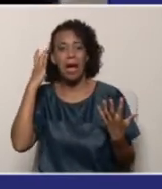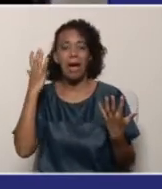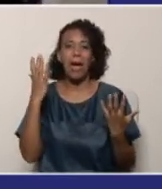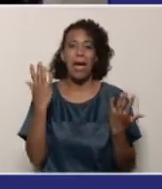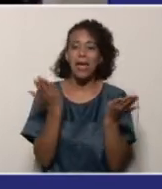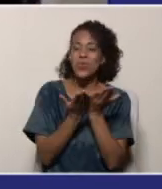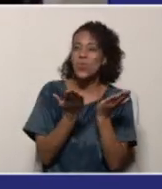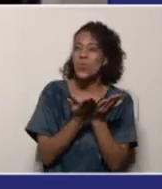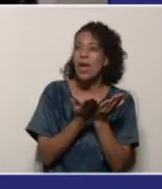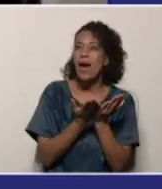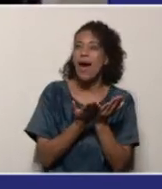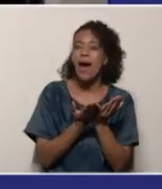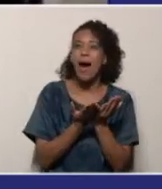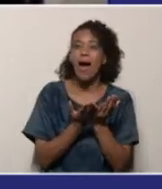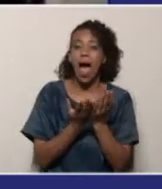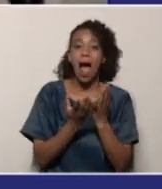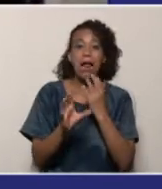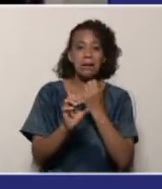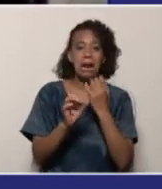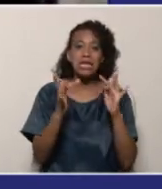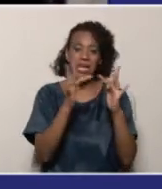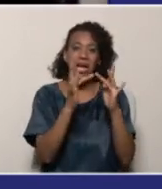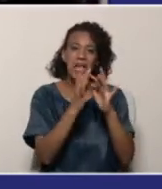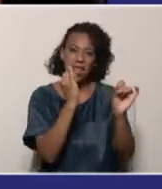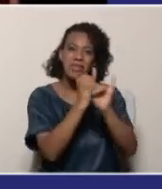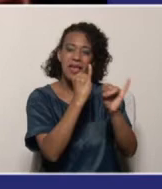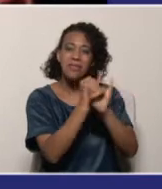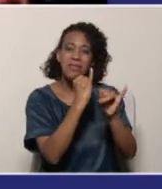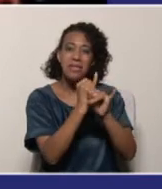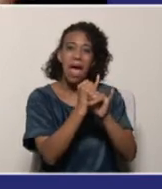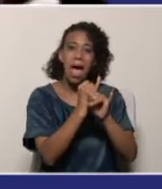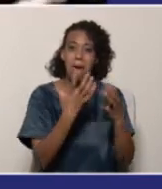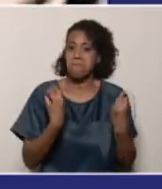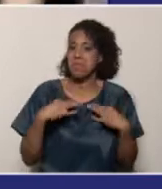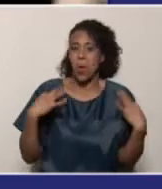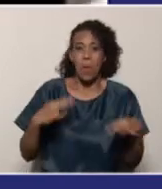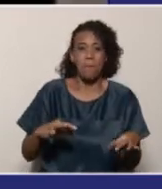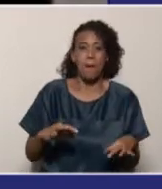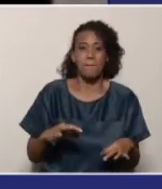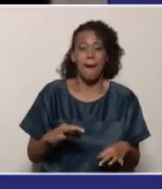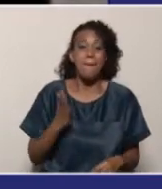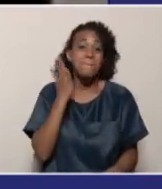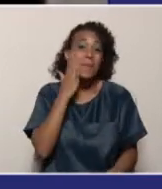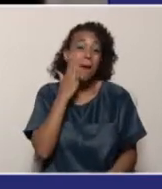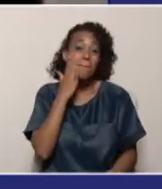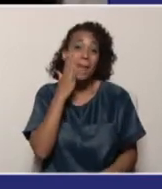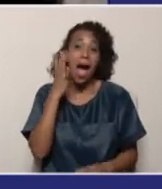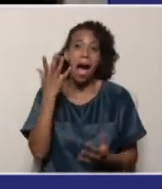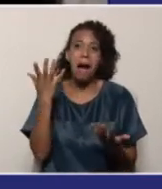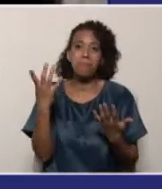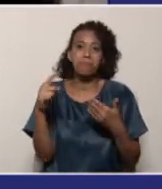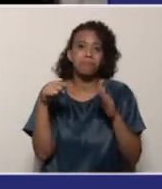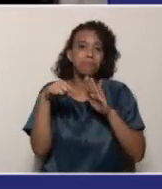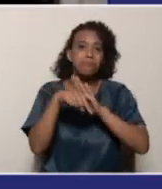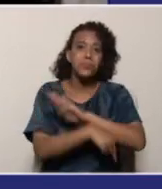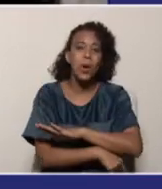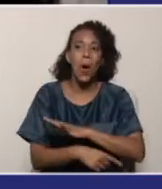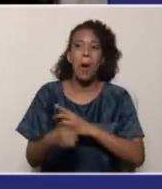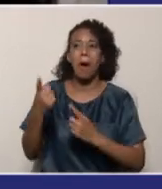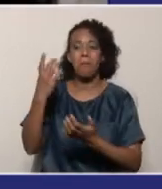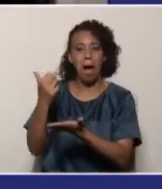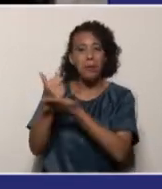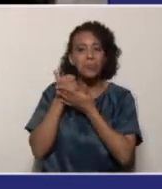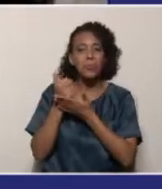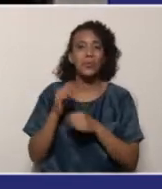Estudiar en clases online es una ruta en mi vida cotidiana. Mi madre jugó un rol fundamental. Reconozco que